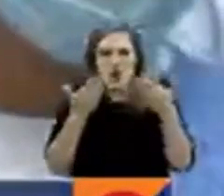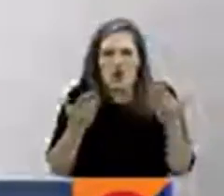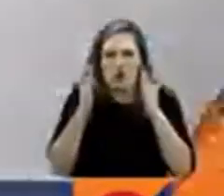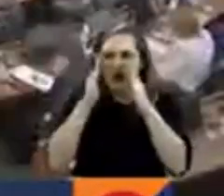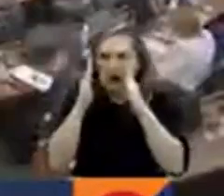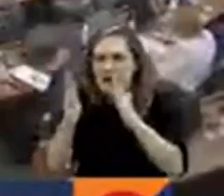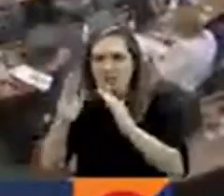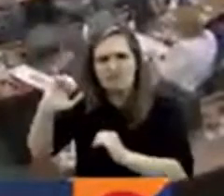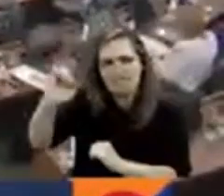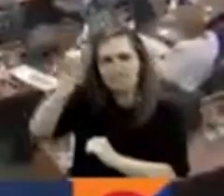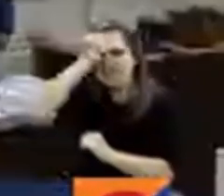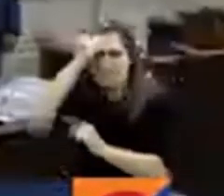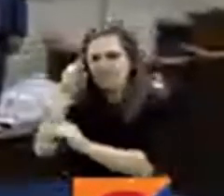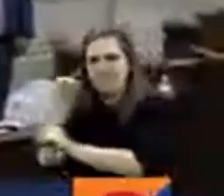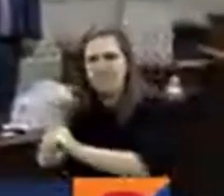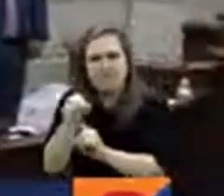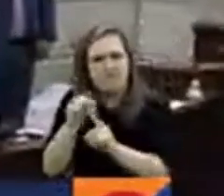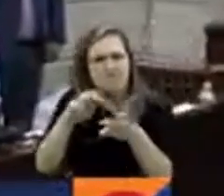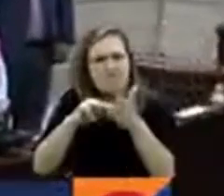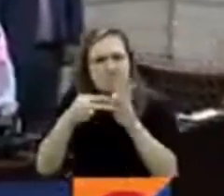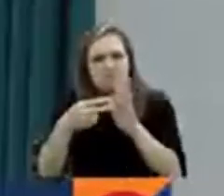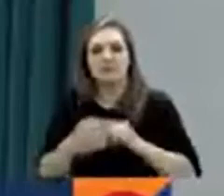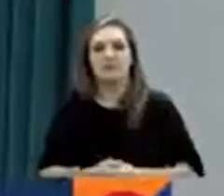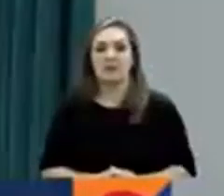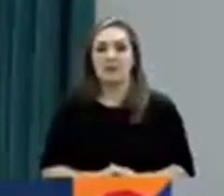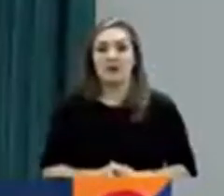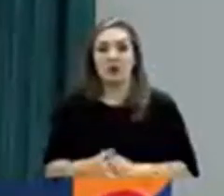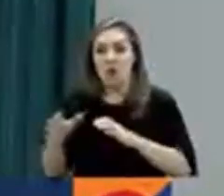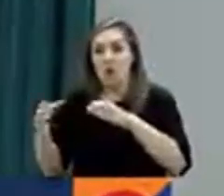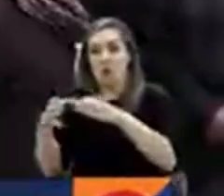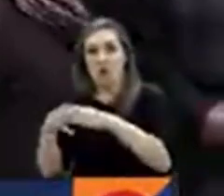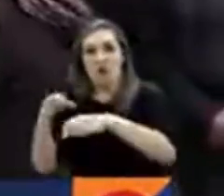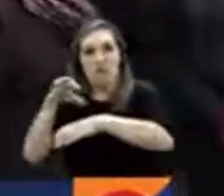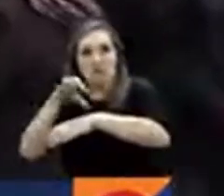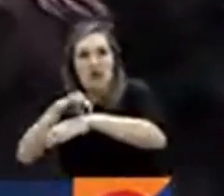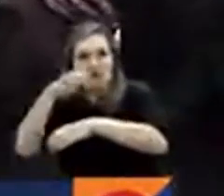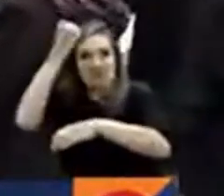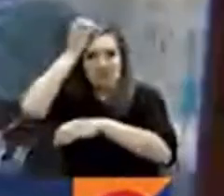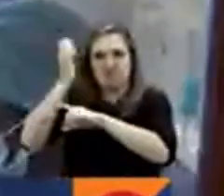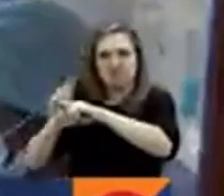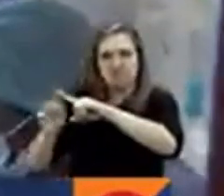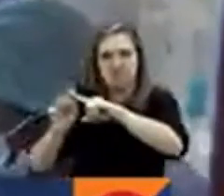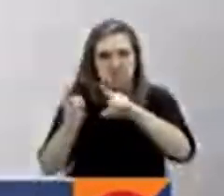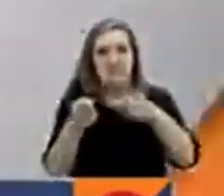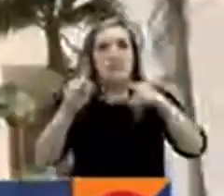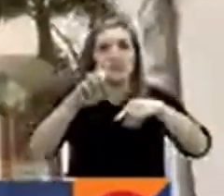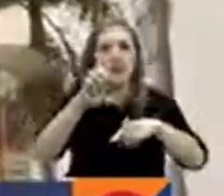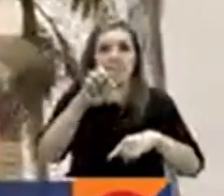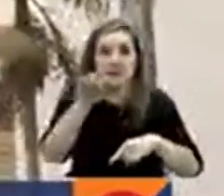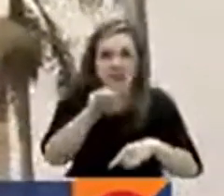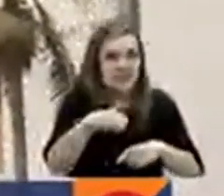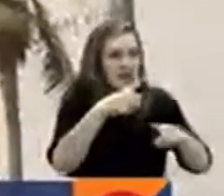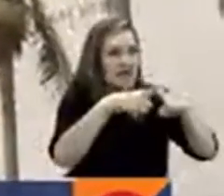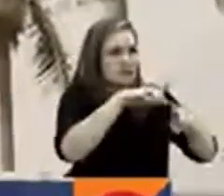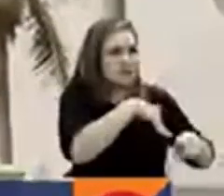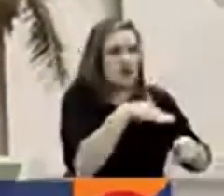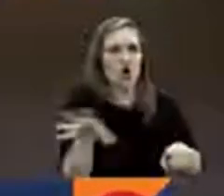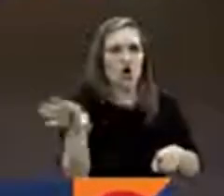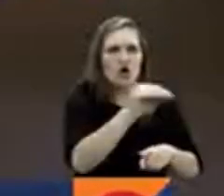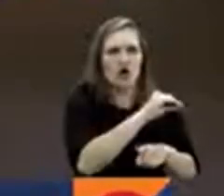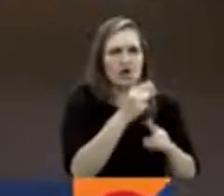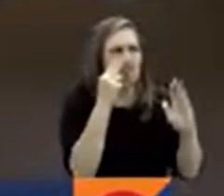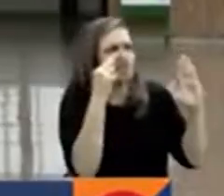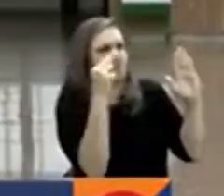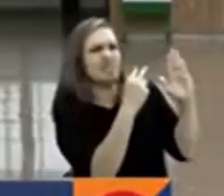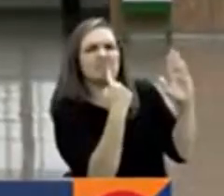primaria? Gremios, pacientes y ex ministros siguen reaccionando al texto de la reforma a la salud. En firme, el proyecto